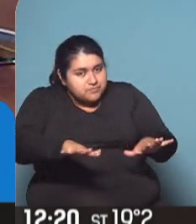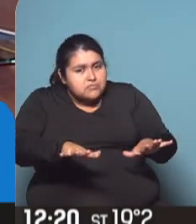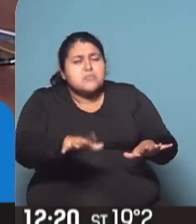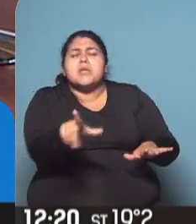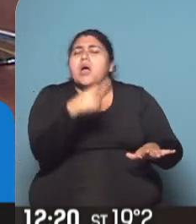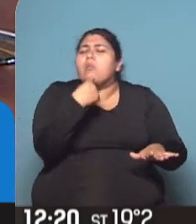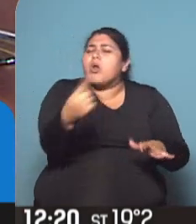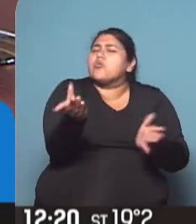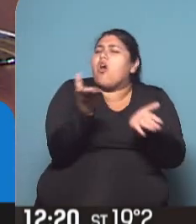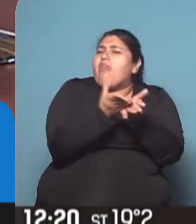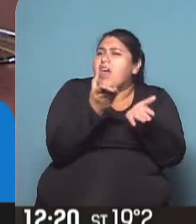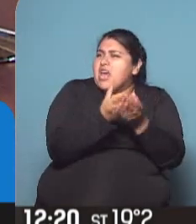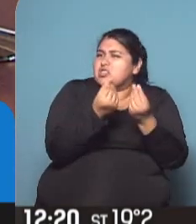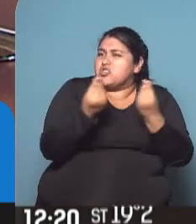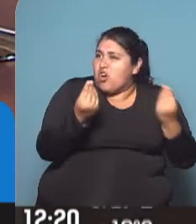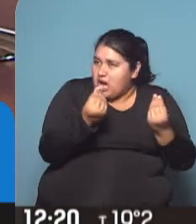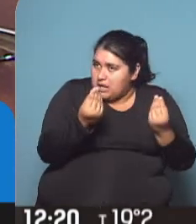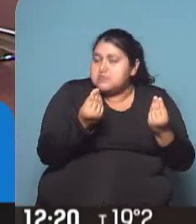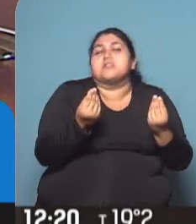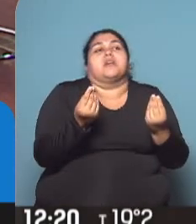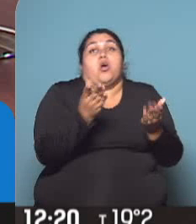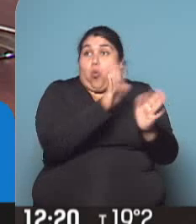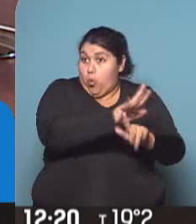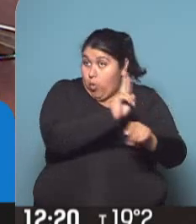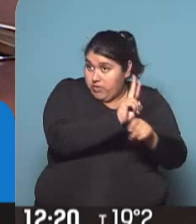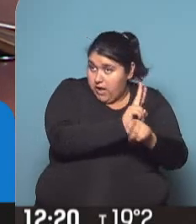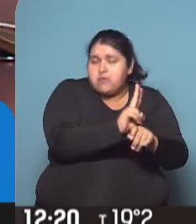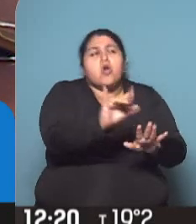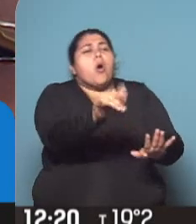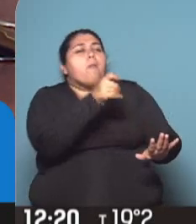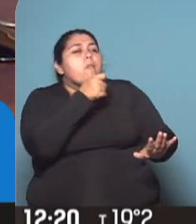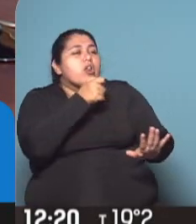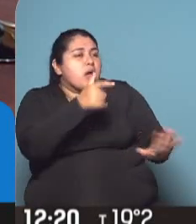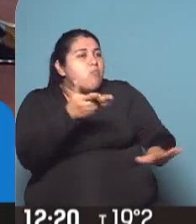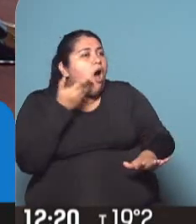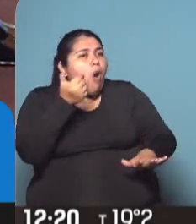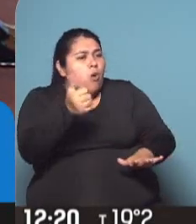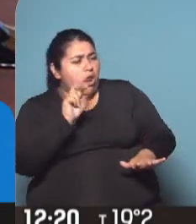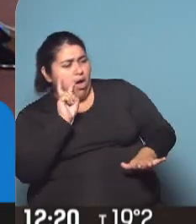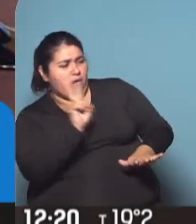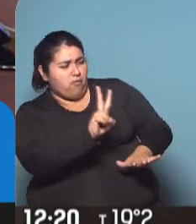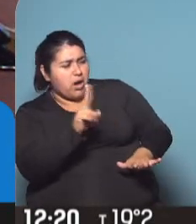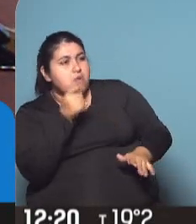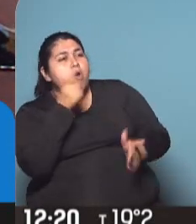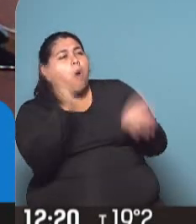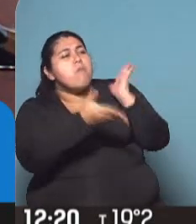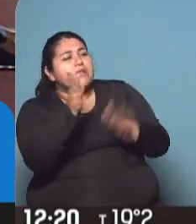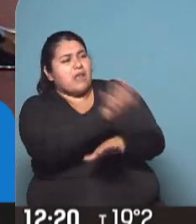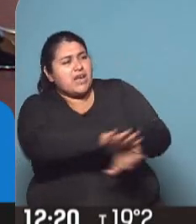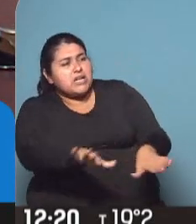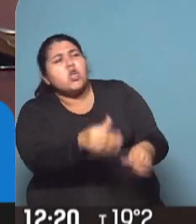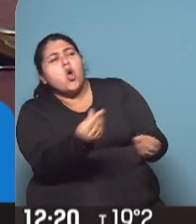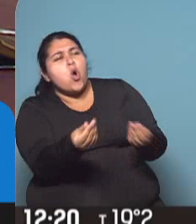qué tipo? A los cuidados. parentalidad, claro. Claro, En el caso de que una abuela, por ejemplo, vea que los papás maltratan a los chicos,